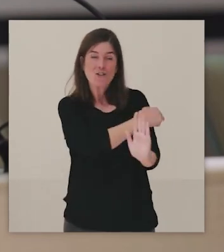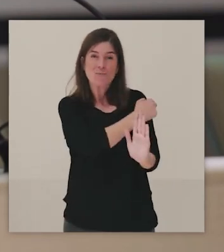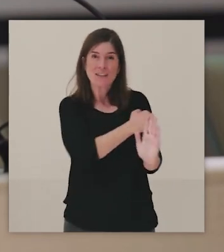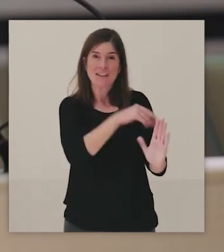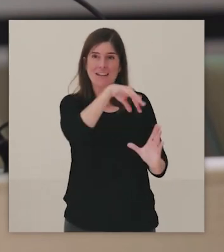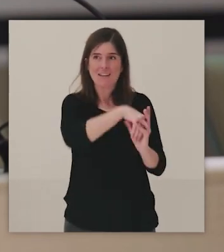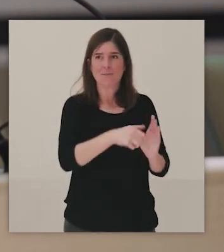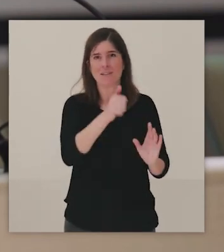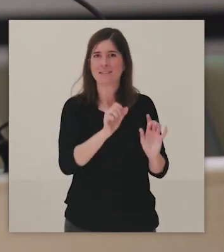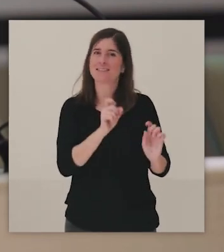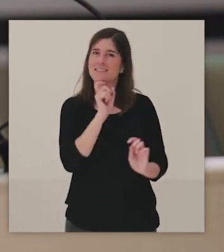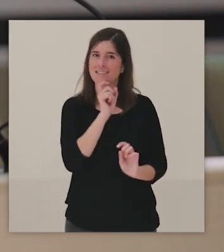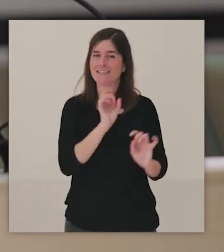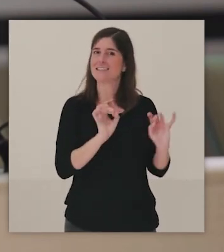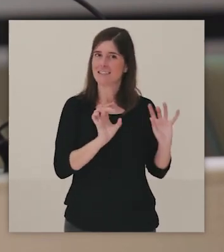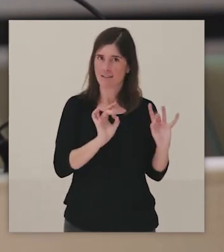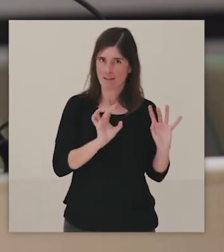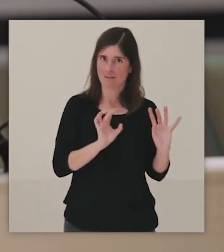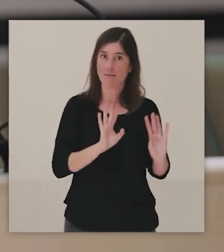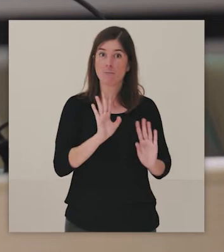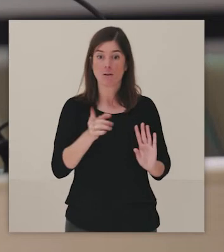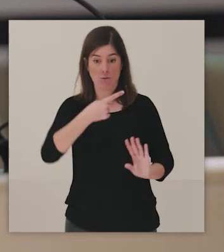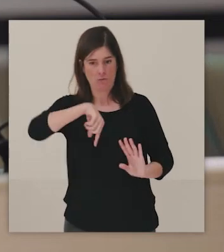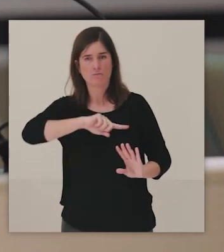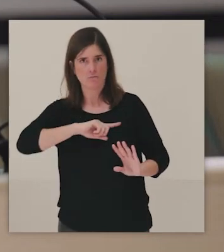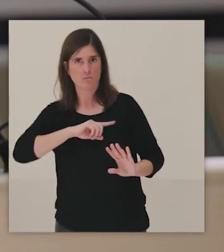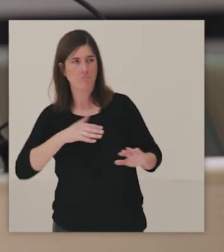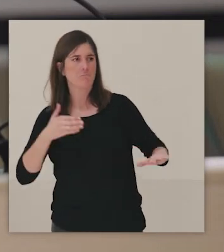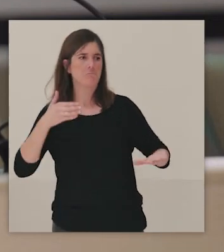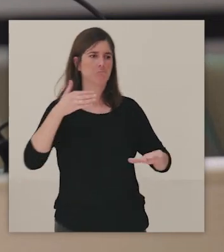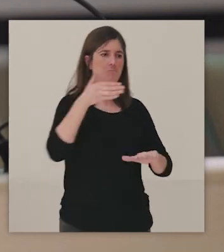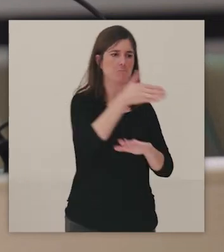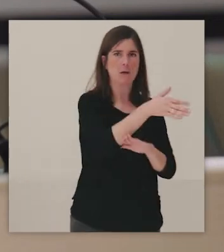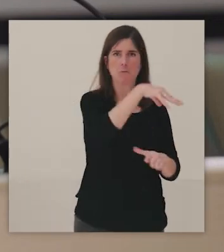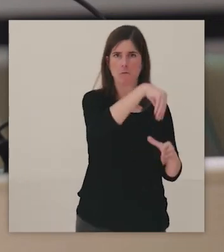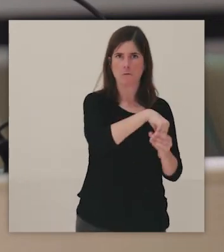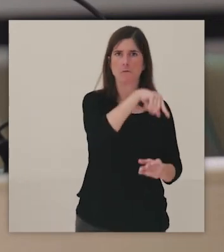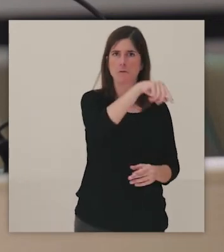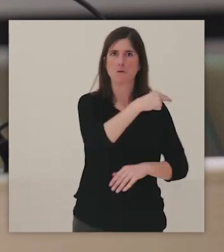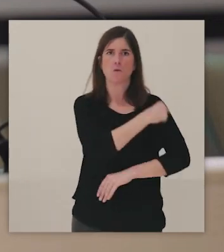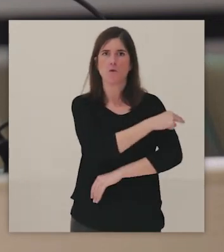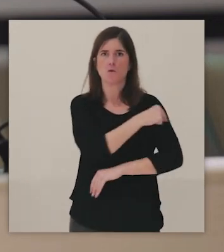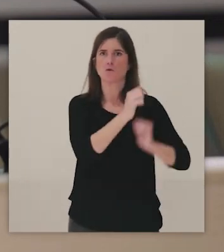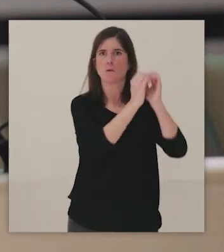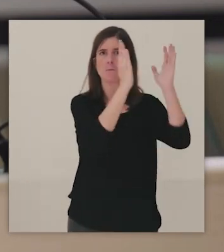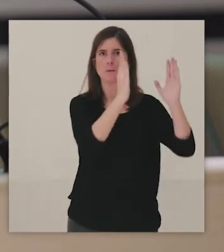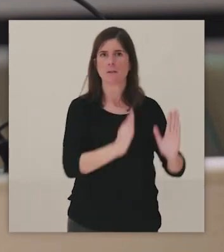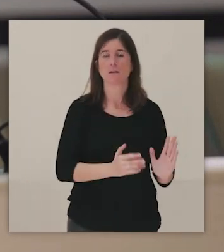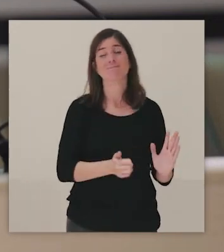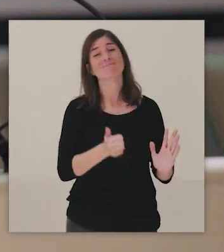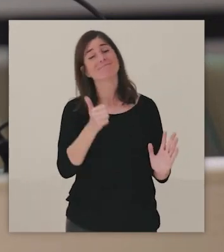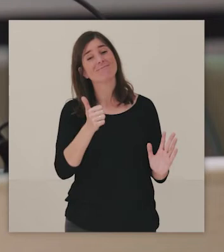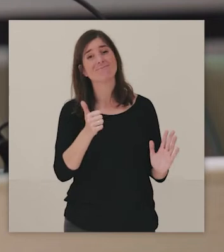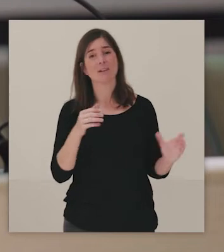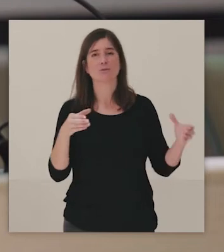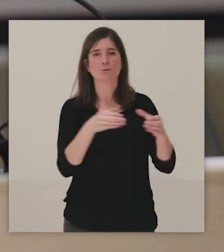aulas hospitalarias, pero bueno, es otro de los lugares, como os digo, a los que solemos ir. Sobre